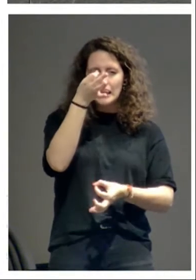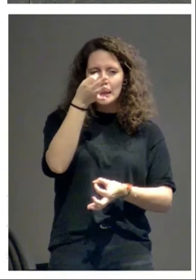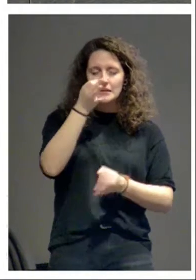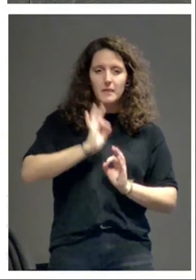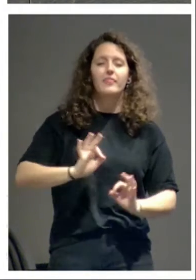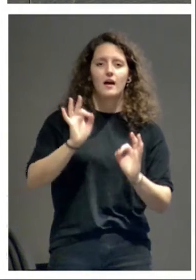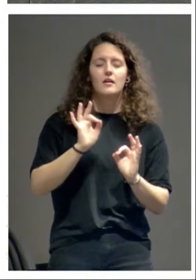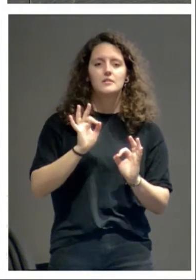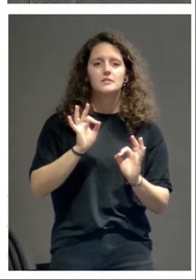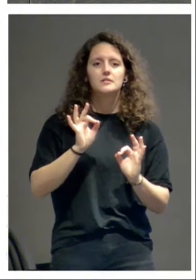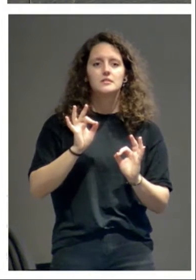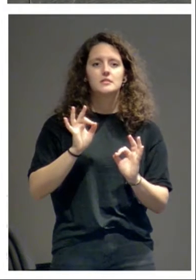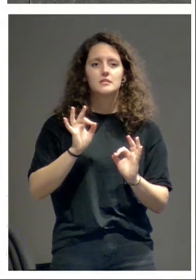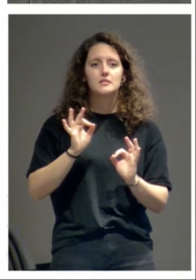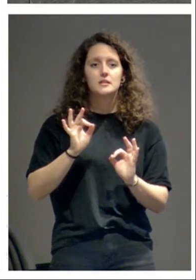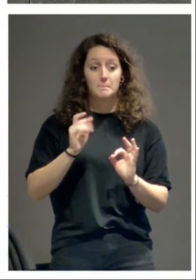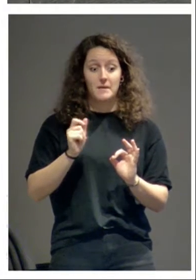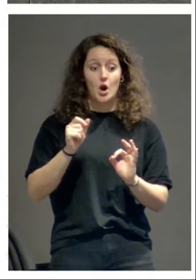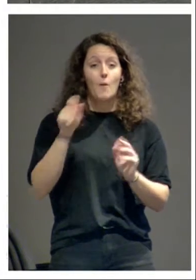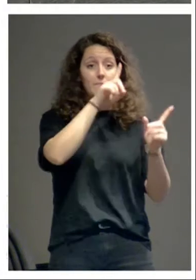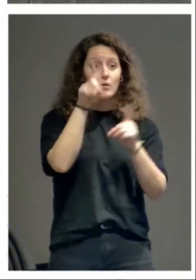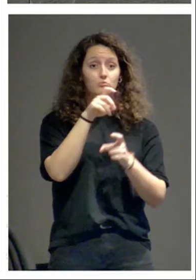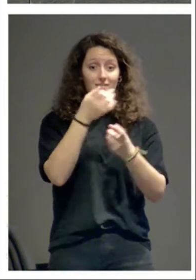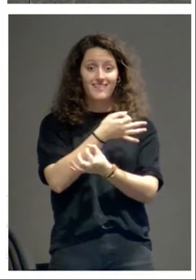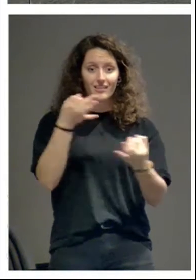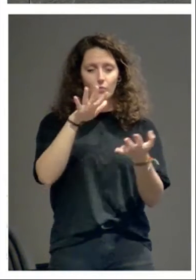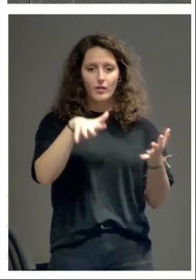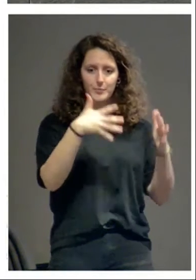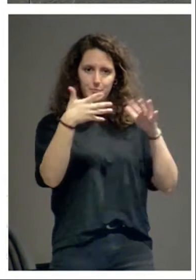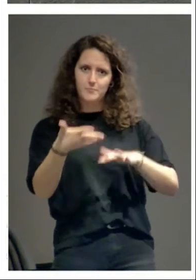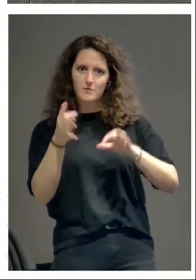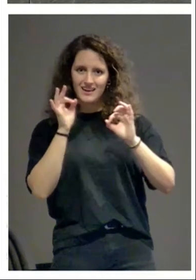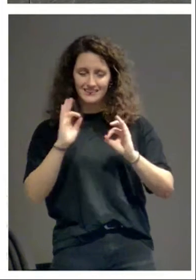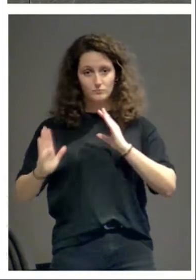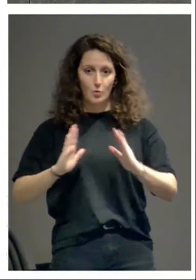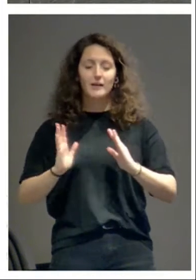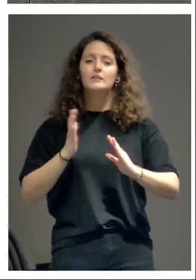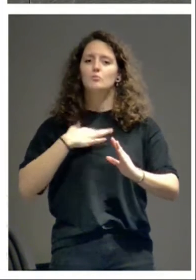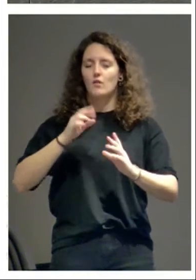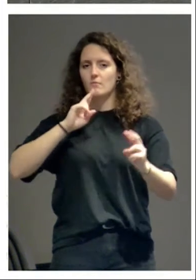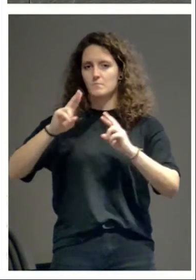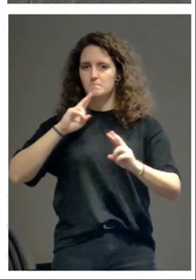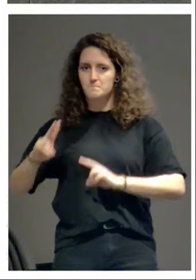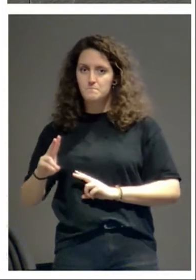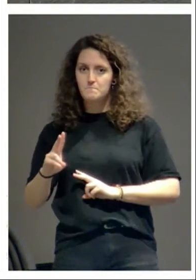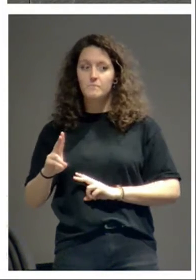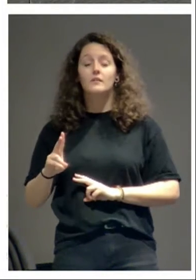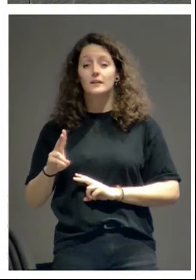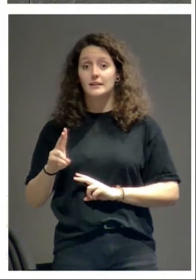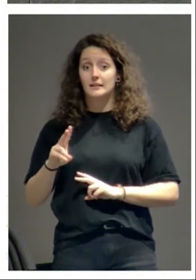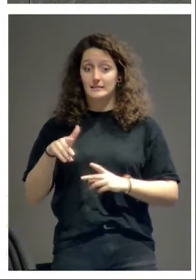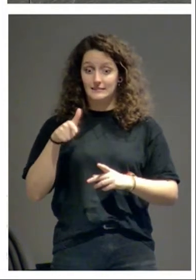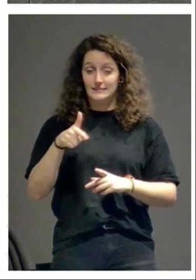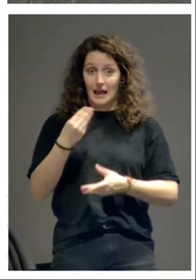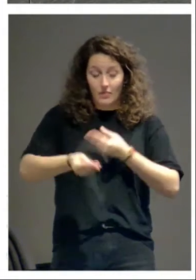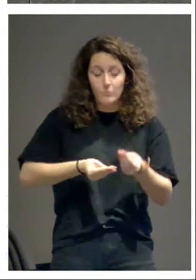aplicando las preguntas adecuadas en el momento a las que se les puede dar respuesta, pues podemos o